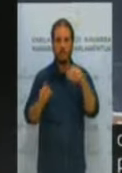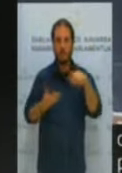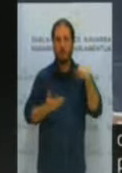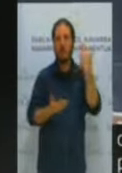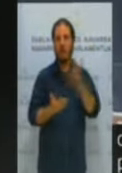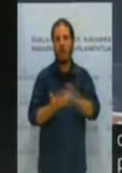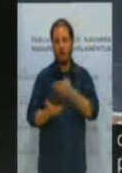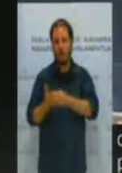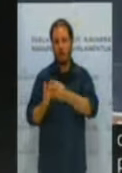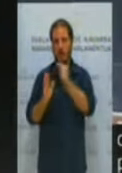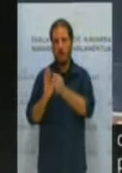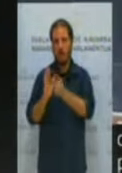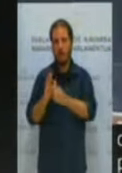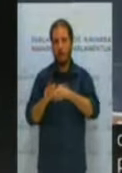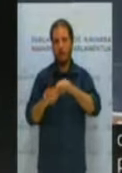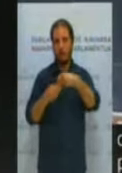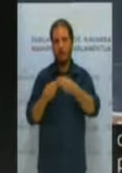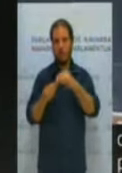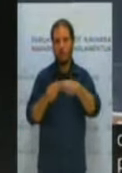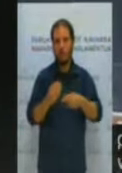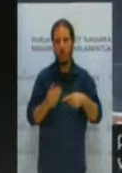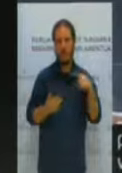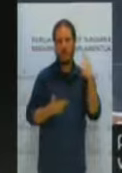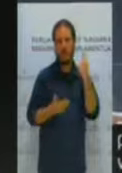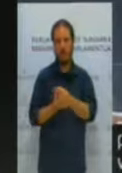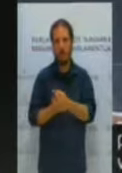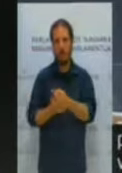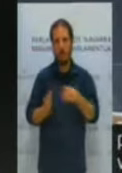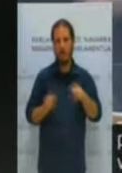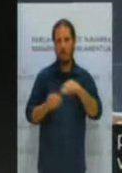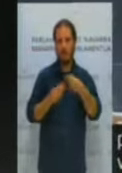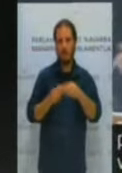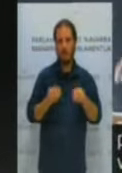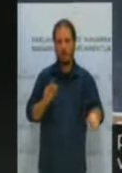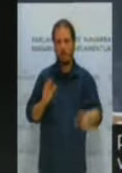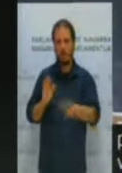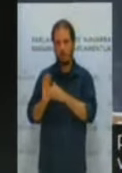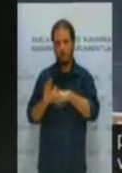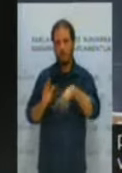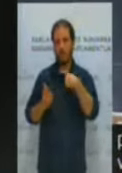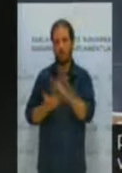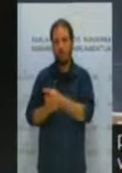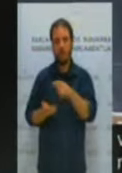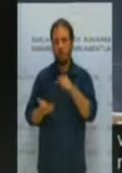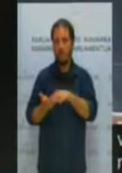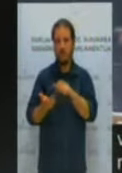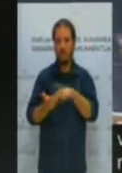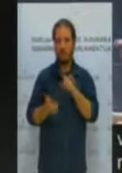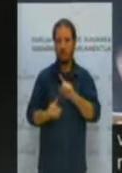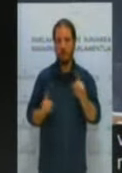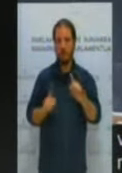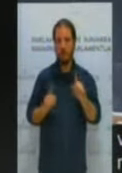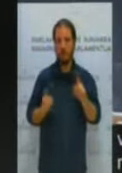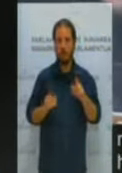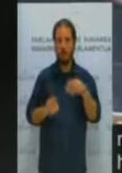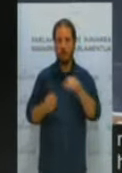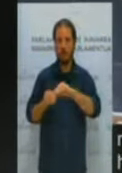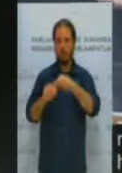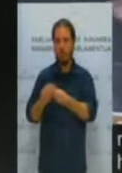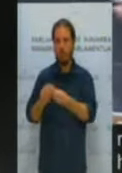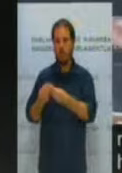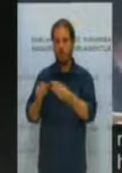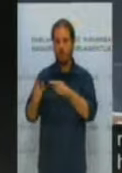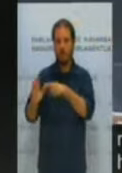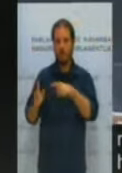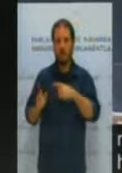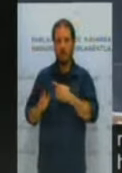requisitos documentales que se precisan y vienen recogidos en la documentación y que no se han exigido como documento y lo dicen ellos y le dicen que les